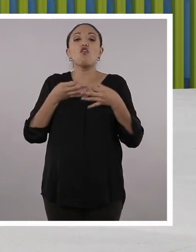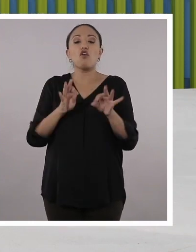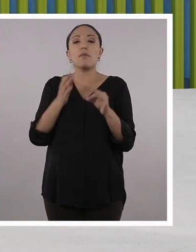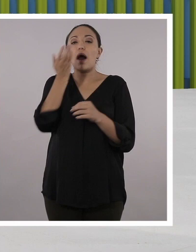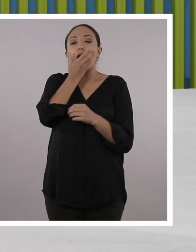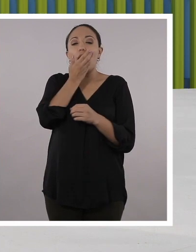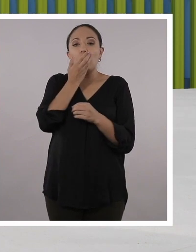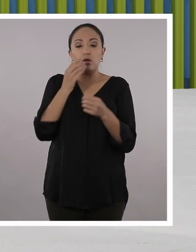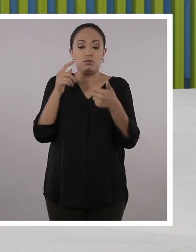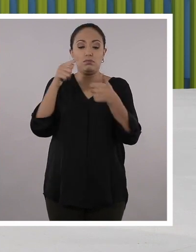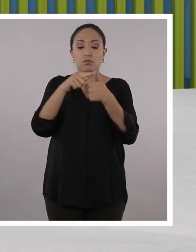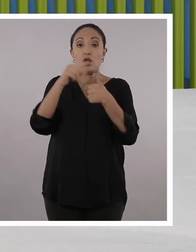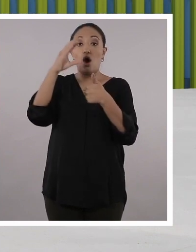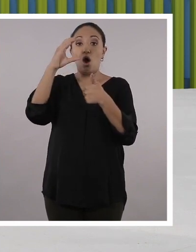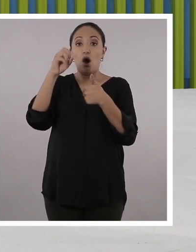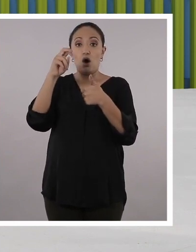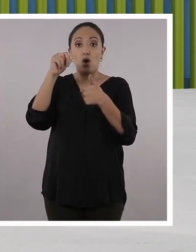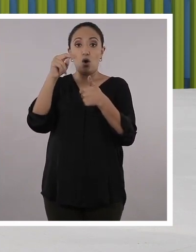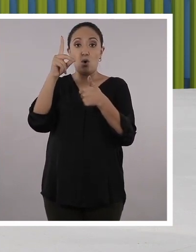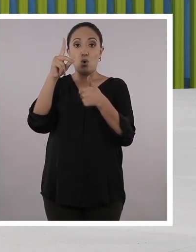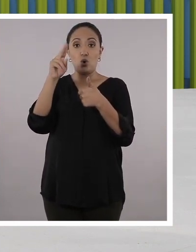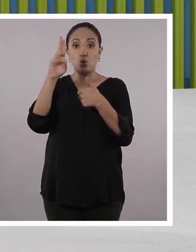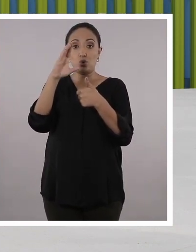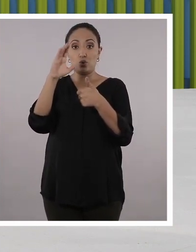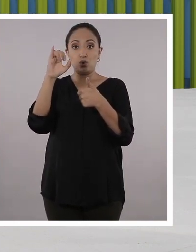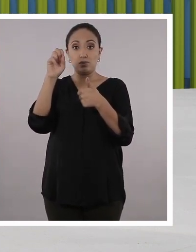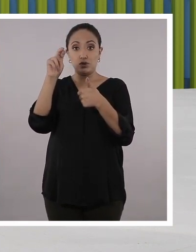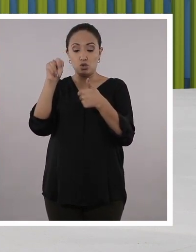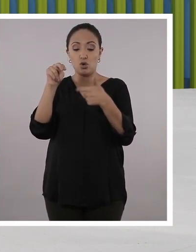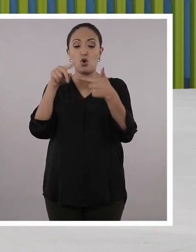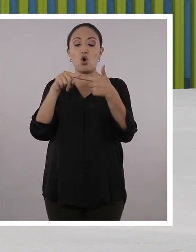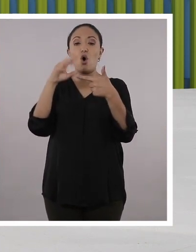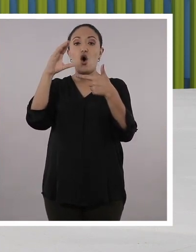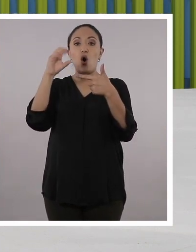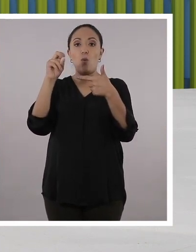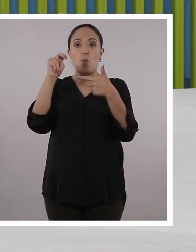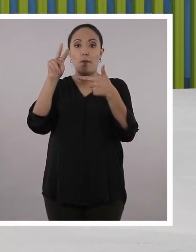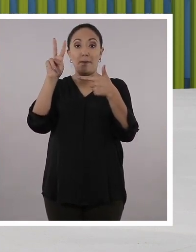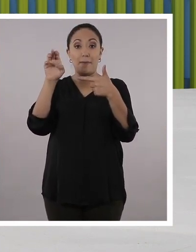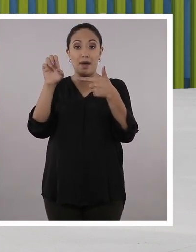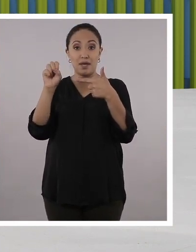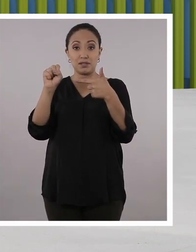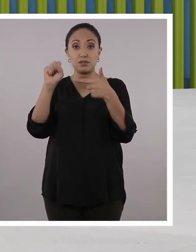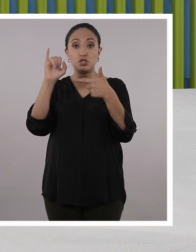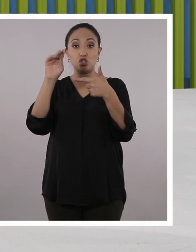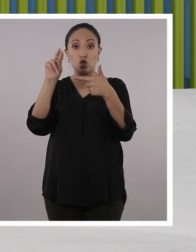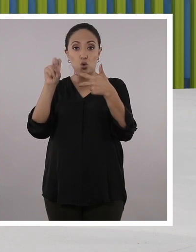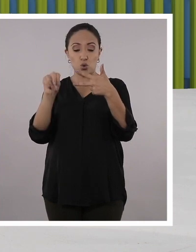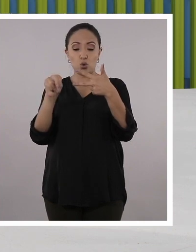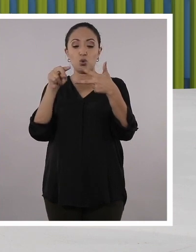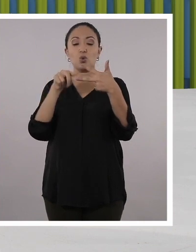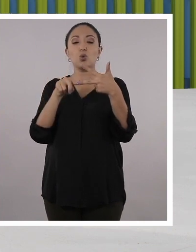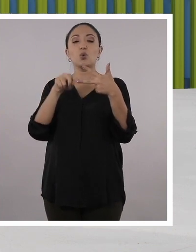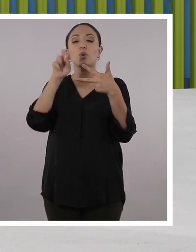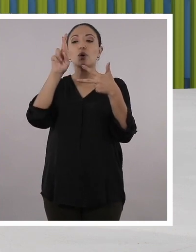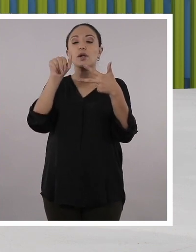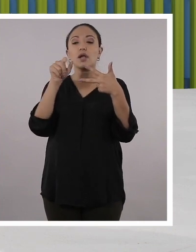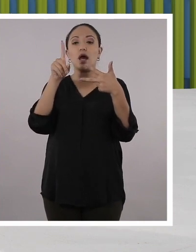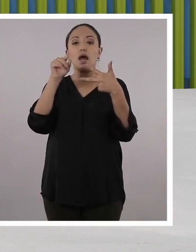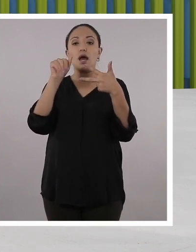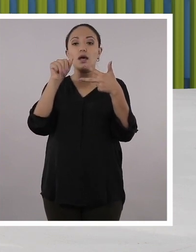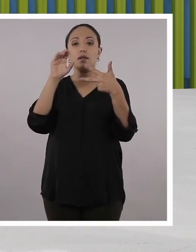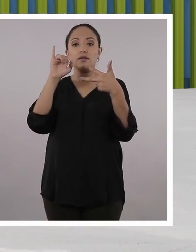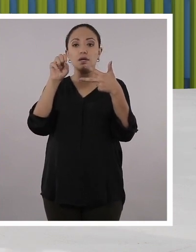transmisión del calor, conducción, convección y la última, Santi. Radiación. Muy bien, vamos.